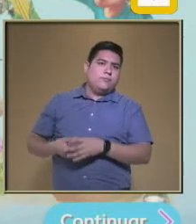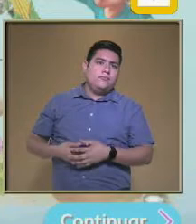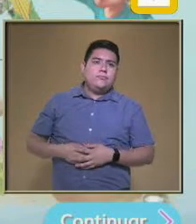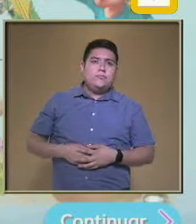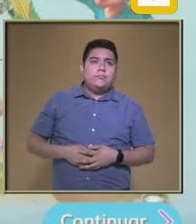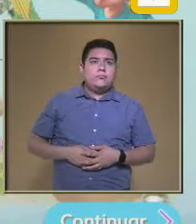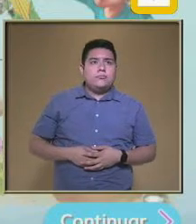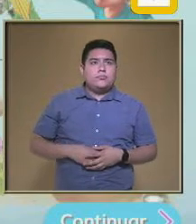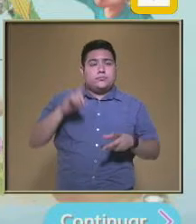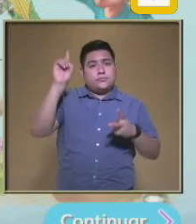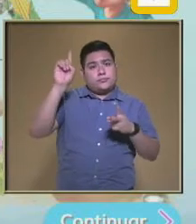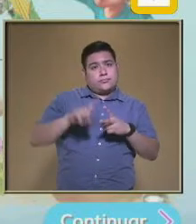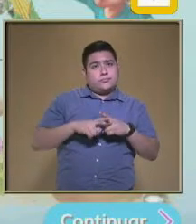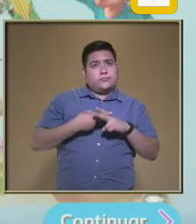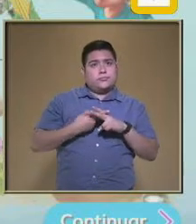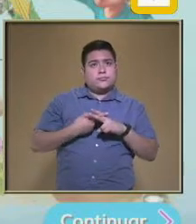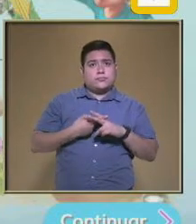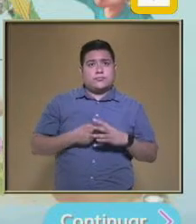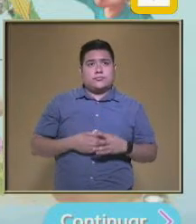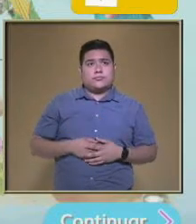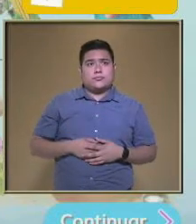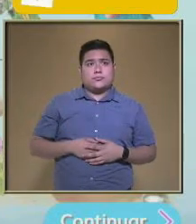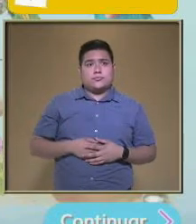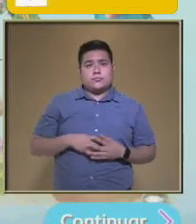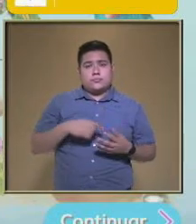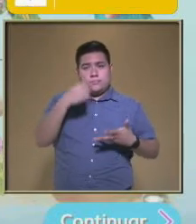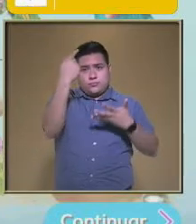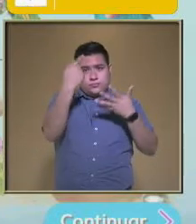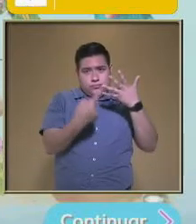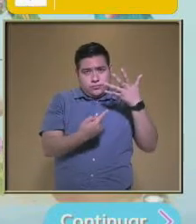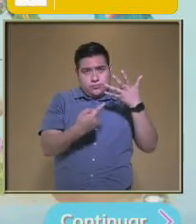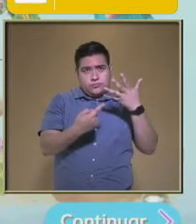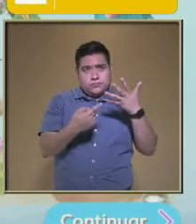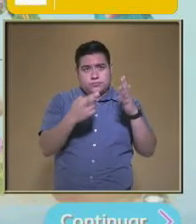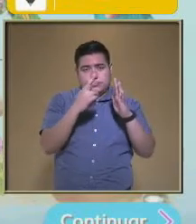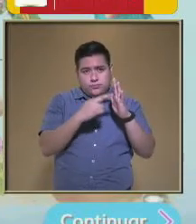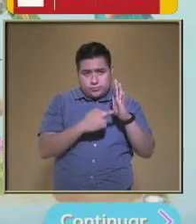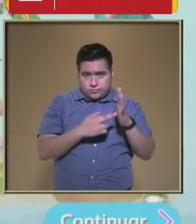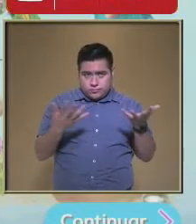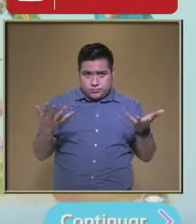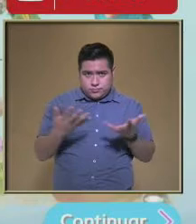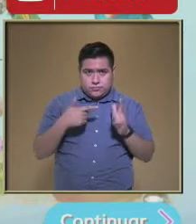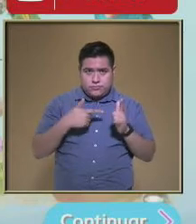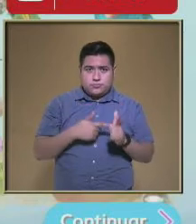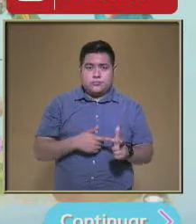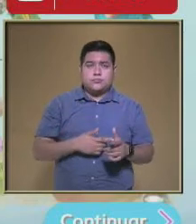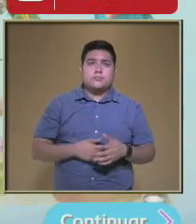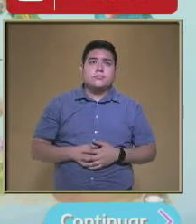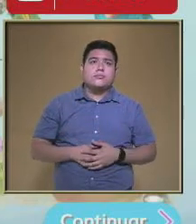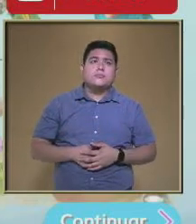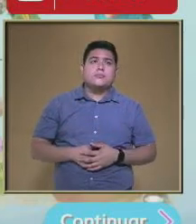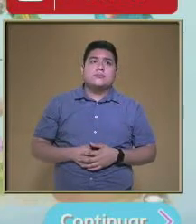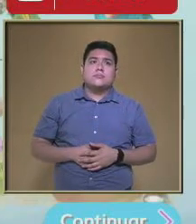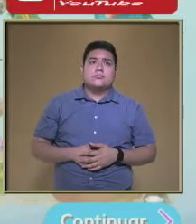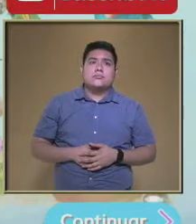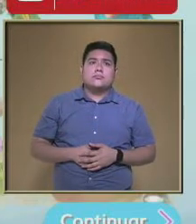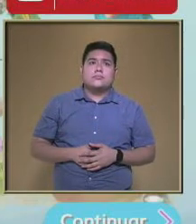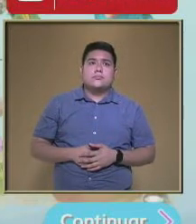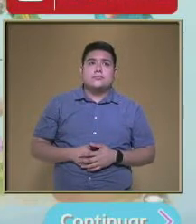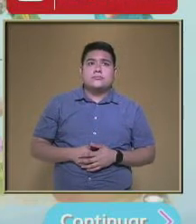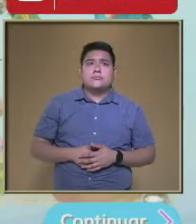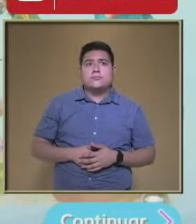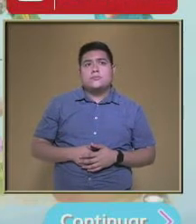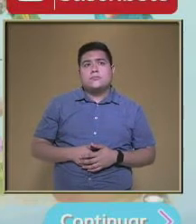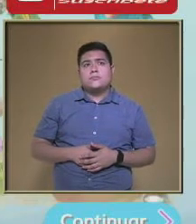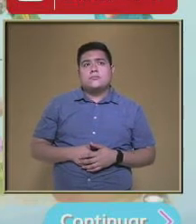Para comenzar Vamos a ver Unas instrucciones Aquí vamos a seguirlas Para poder Seguir en un orden Aquí